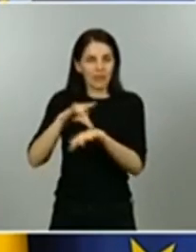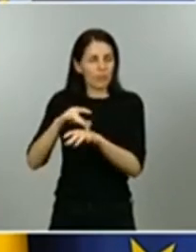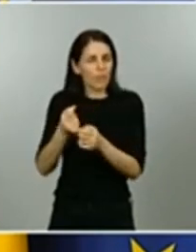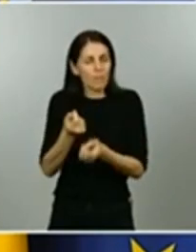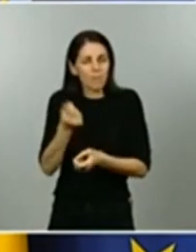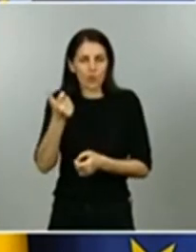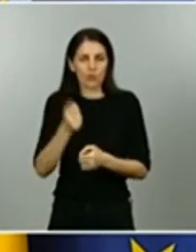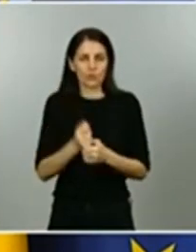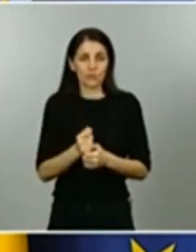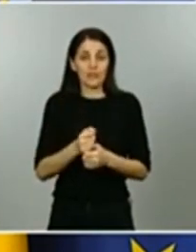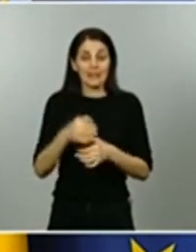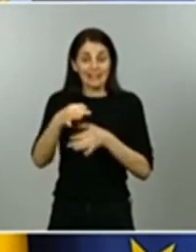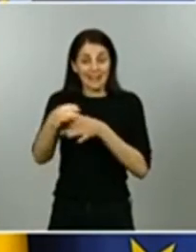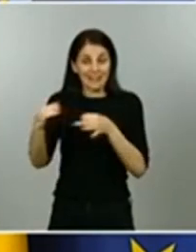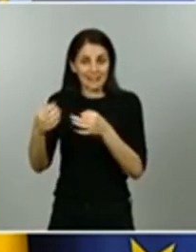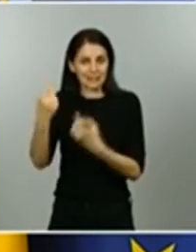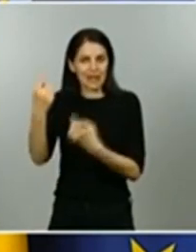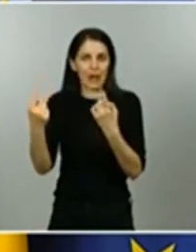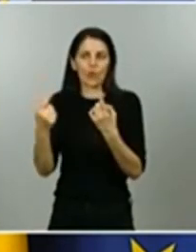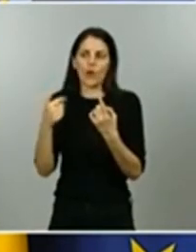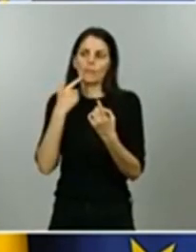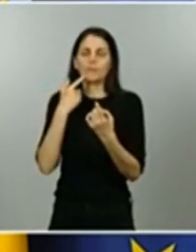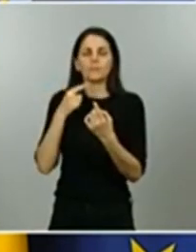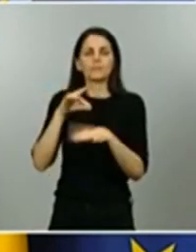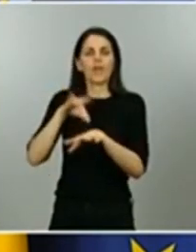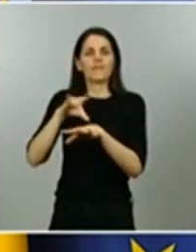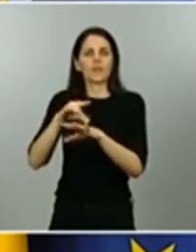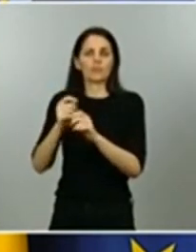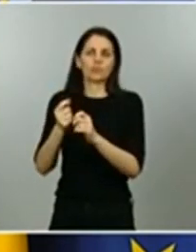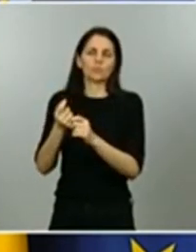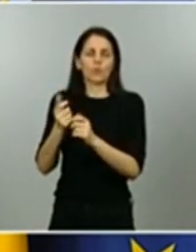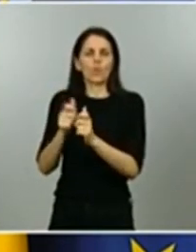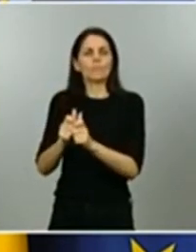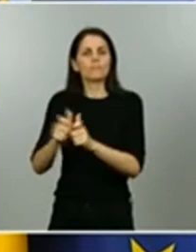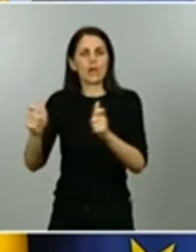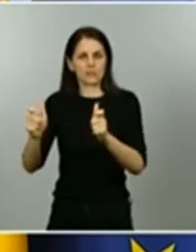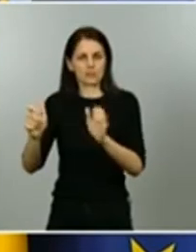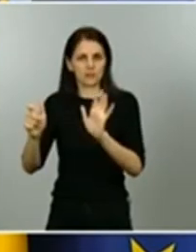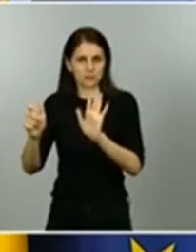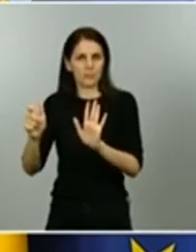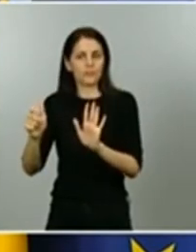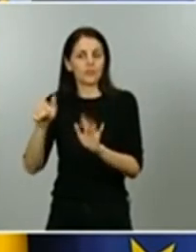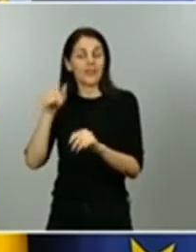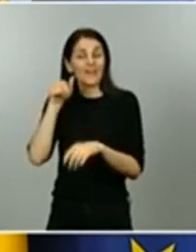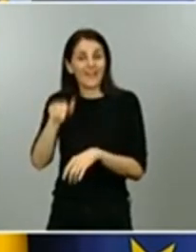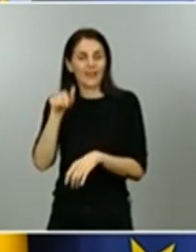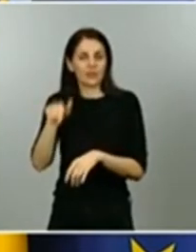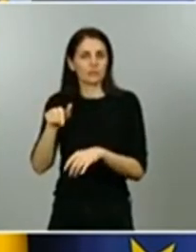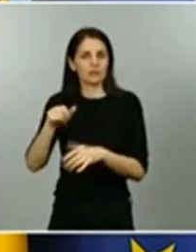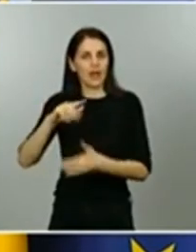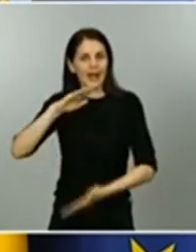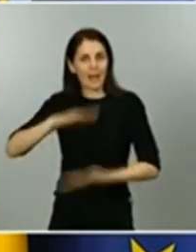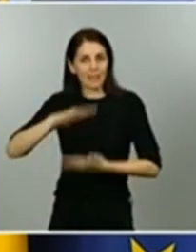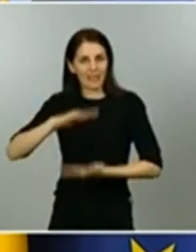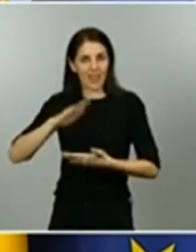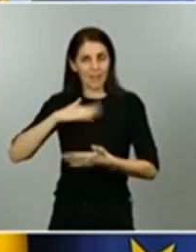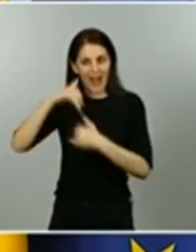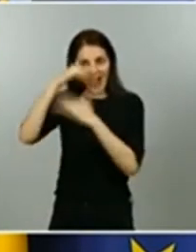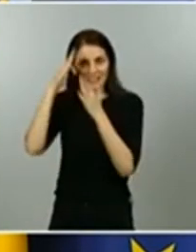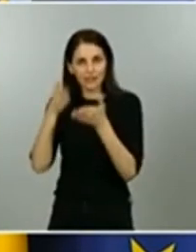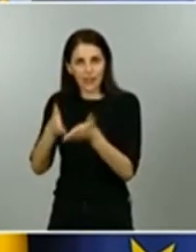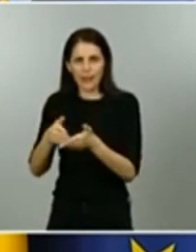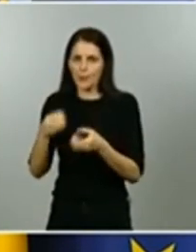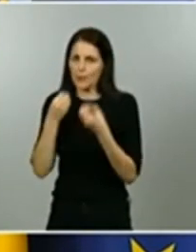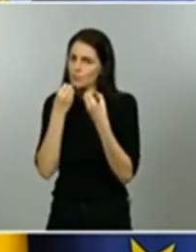siempre pequeños pero un poco mayor que el resto de las islas tienen una capacidad asistencial mucho mayor y una capacidad de respuesta también